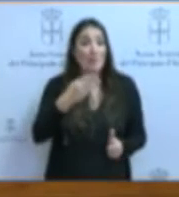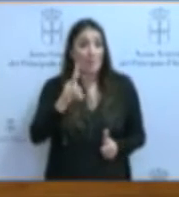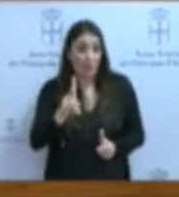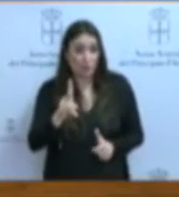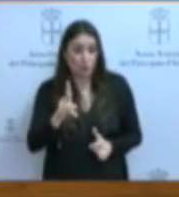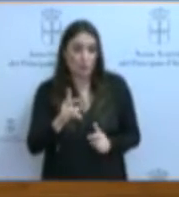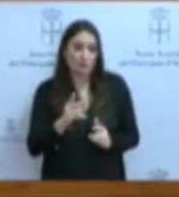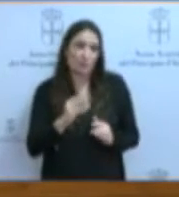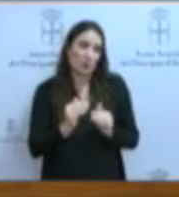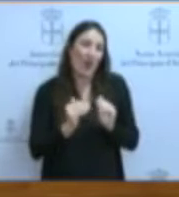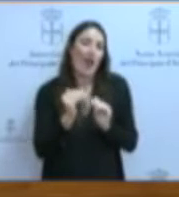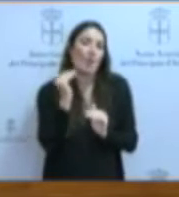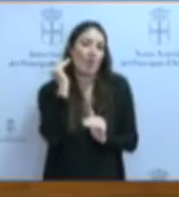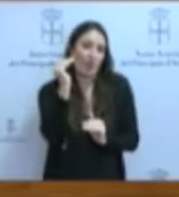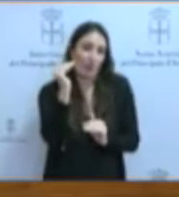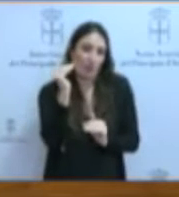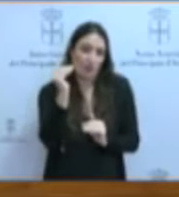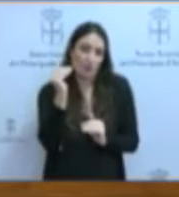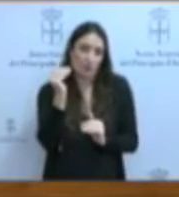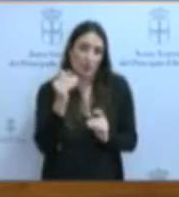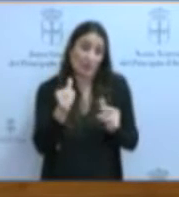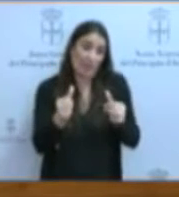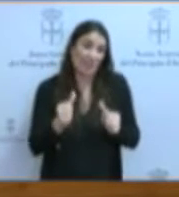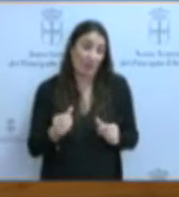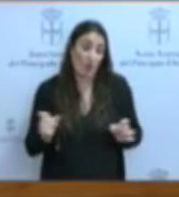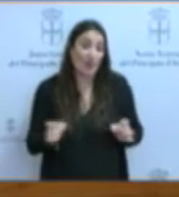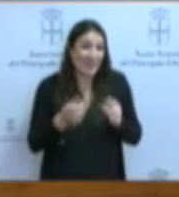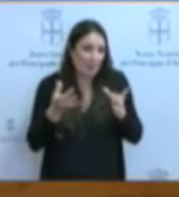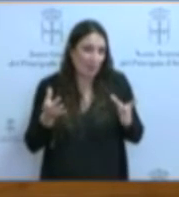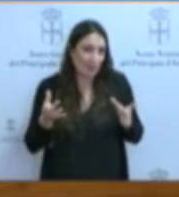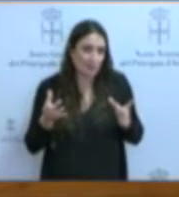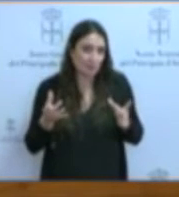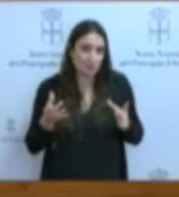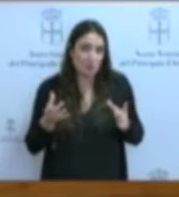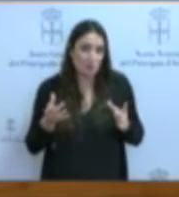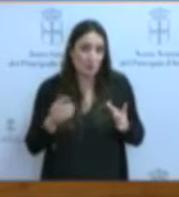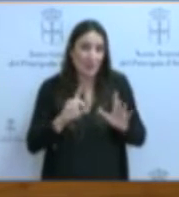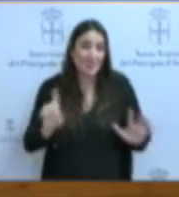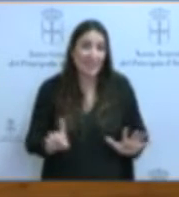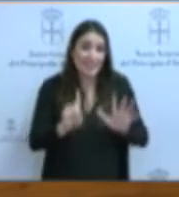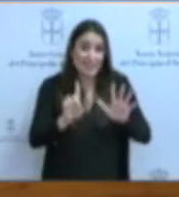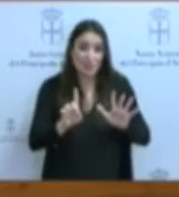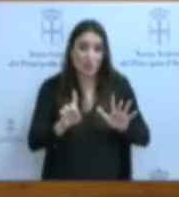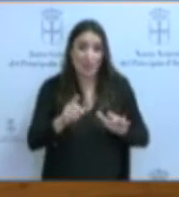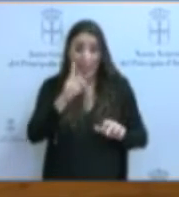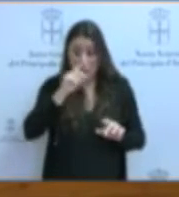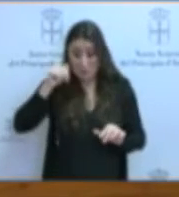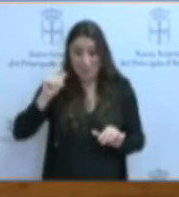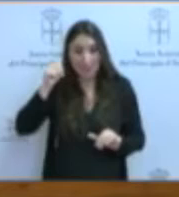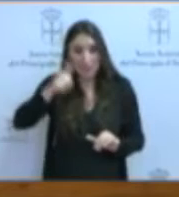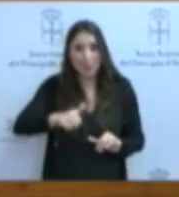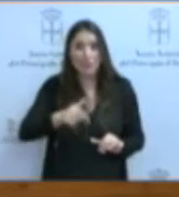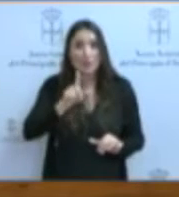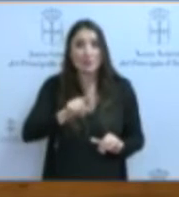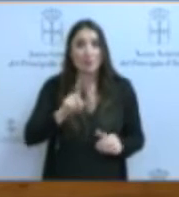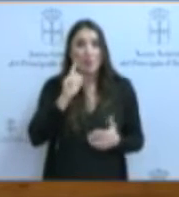avanzado que se procede a esa acreditación por libre, como digo, es en sexto, desde hace unos años en Asturias se ha ampliado también esa